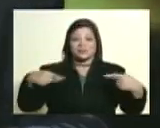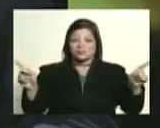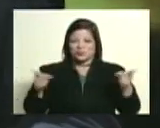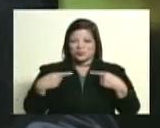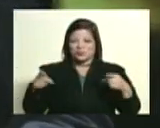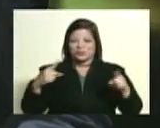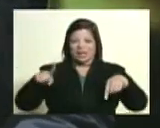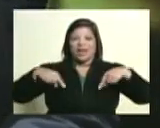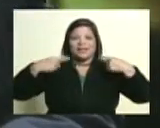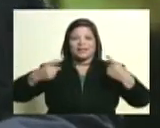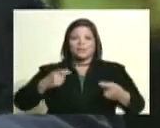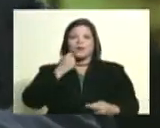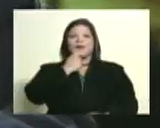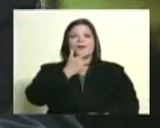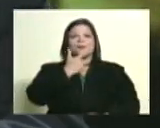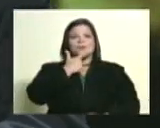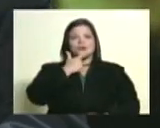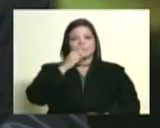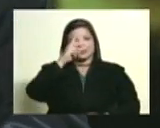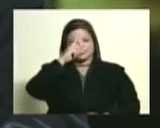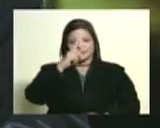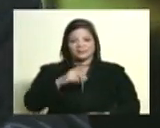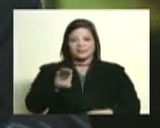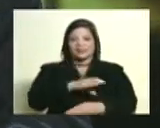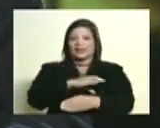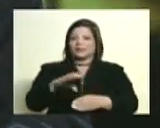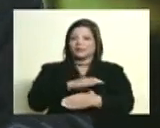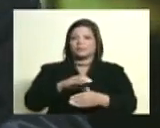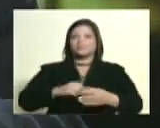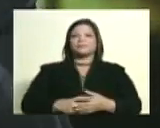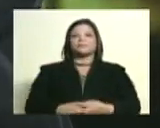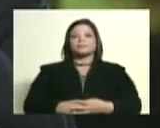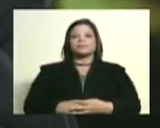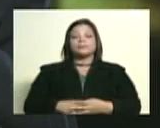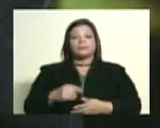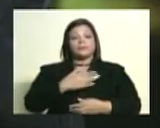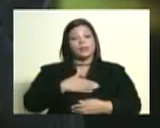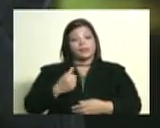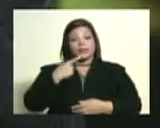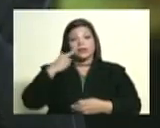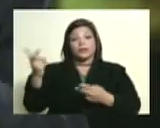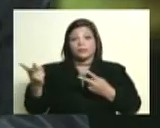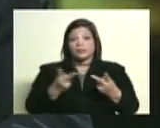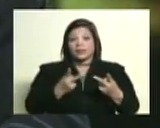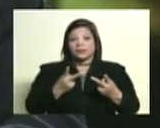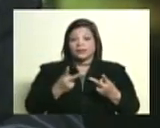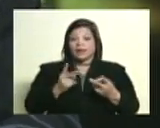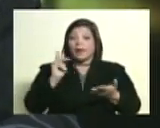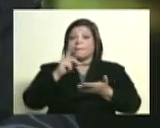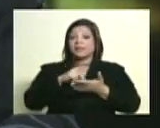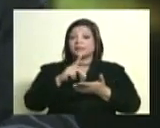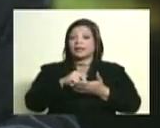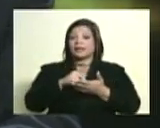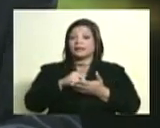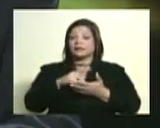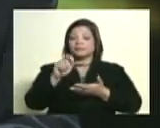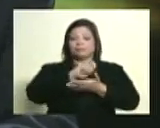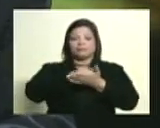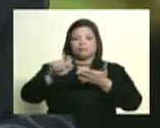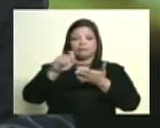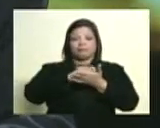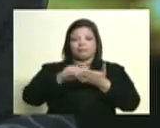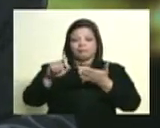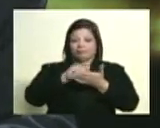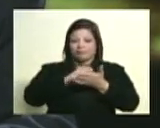hermosa canción en homenaje a Bolívar pero queremos invitar a las usuarias a participar de este programa con la etiqueta